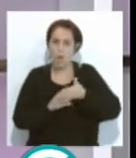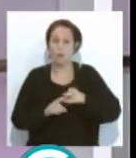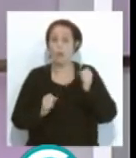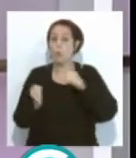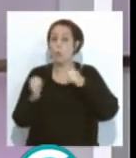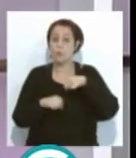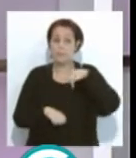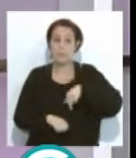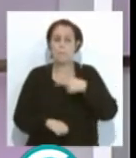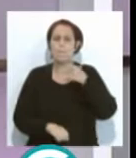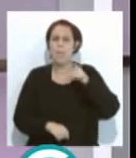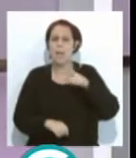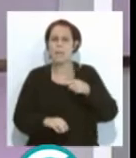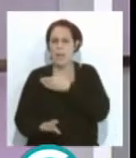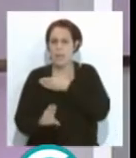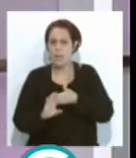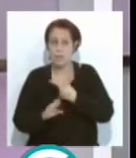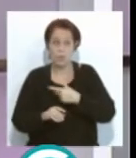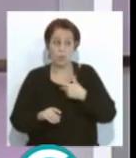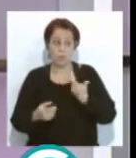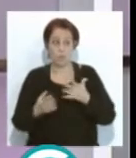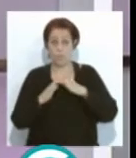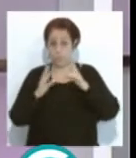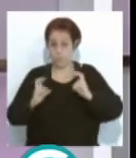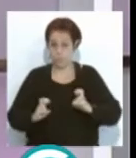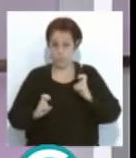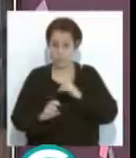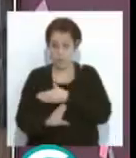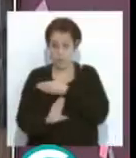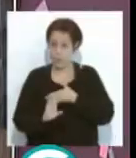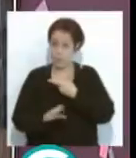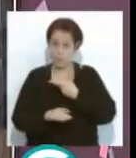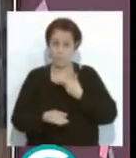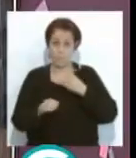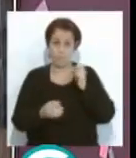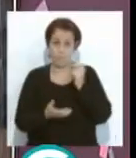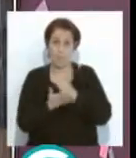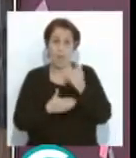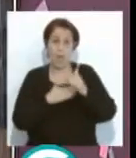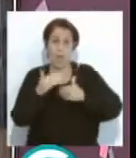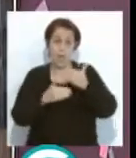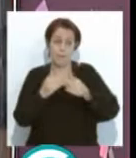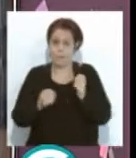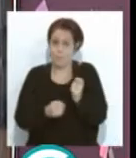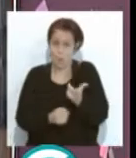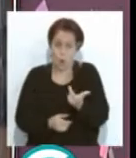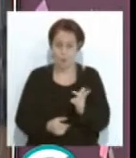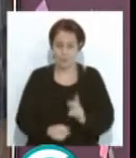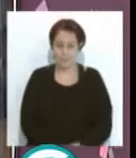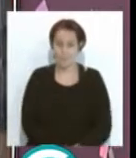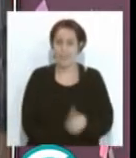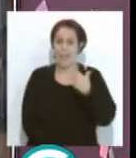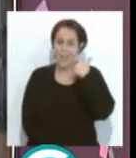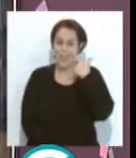Vamos, así llevamos meses. Creo que desde el confinamiento llevamos así. Y no hemos avanzado mucho, me parece un infani. Bueno, vamos a tratar de